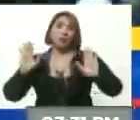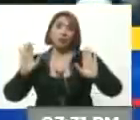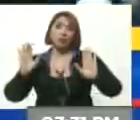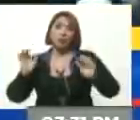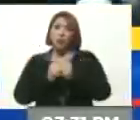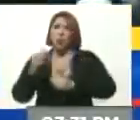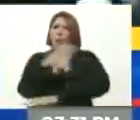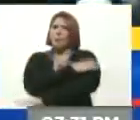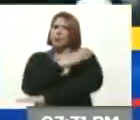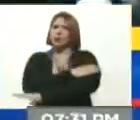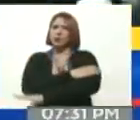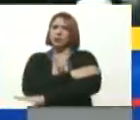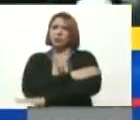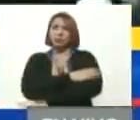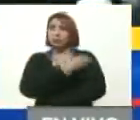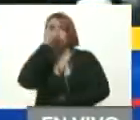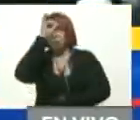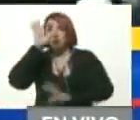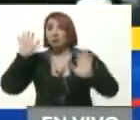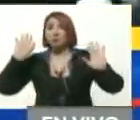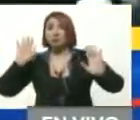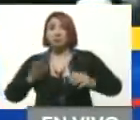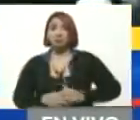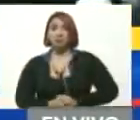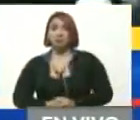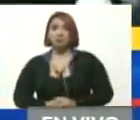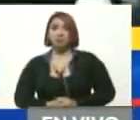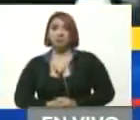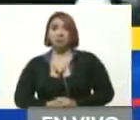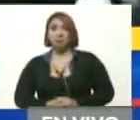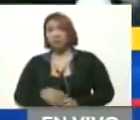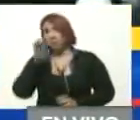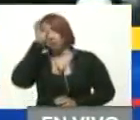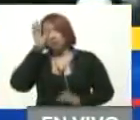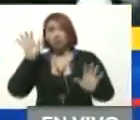oposición extremista. De verdad no sé qué va a pasar. De verdad.